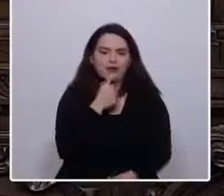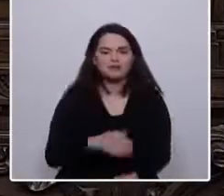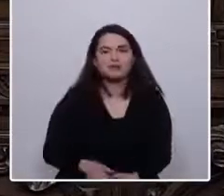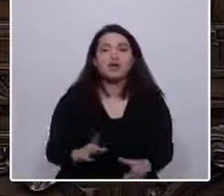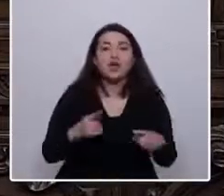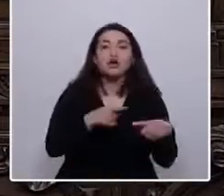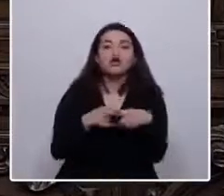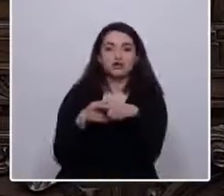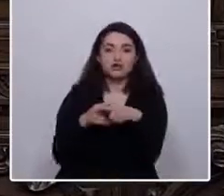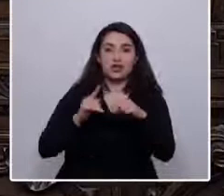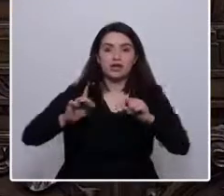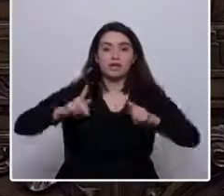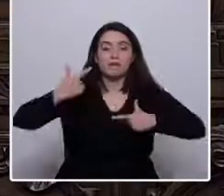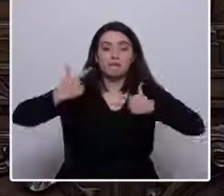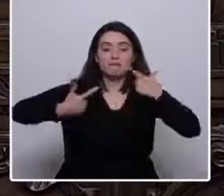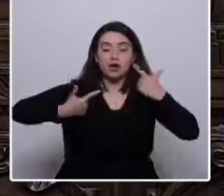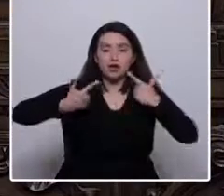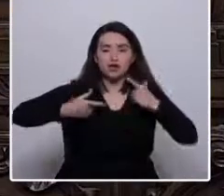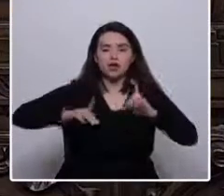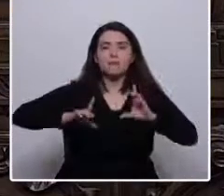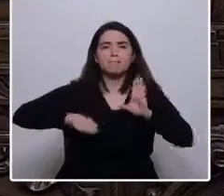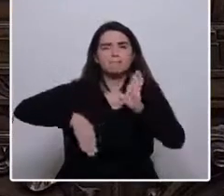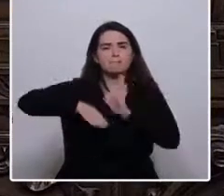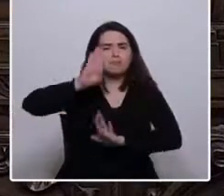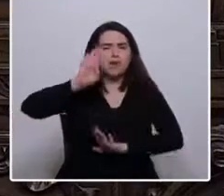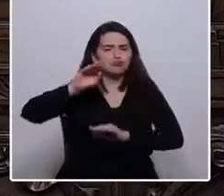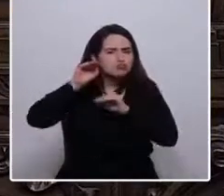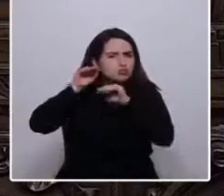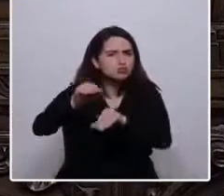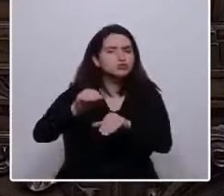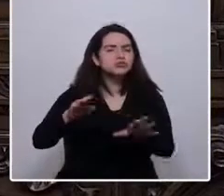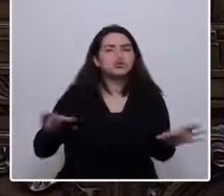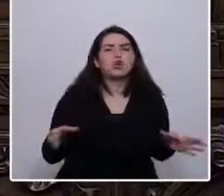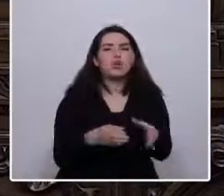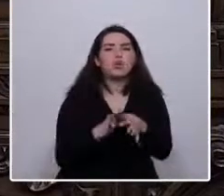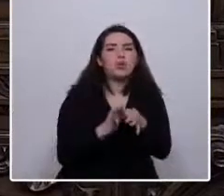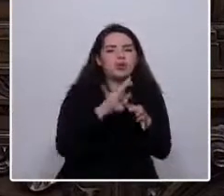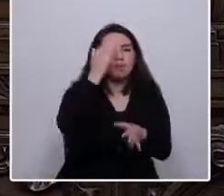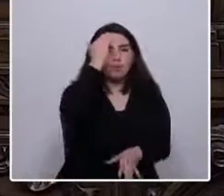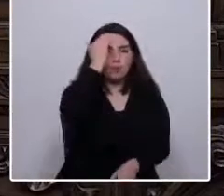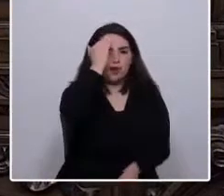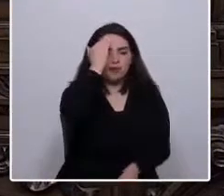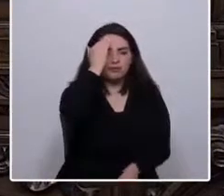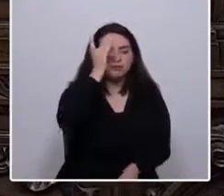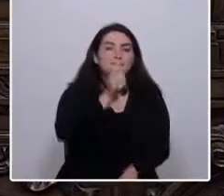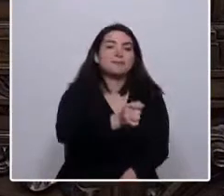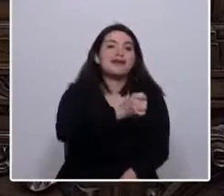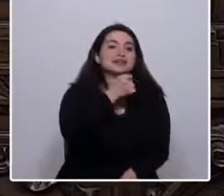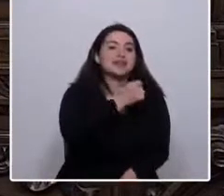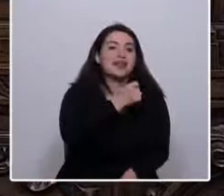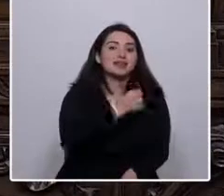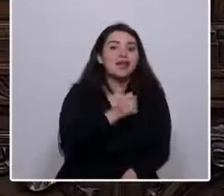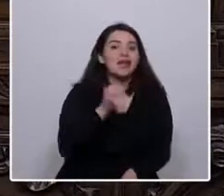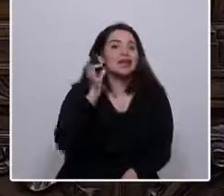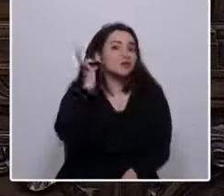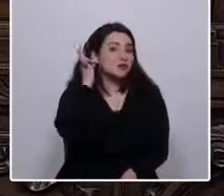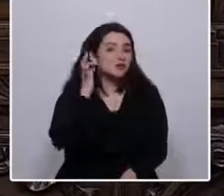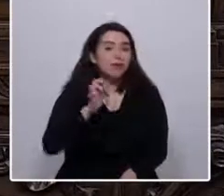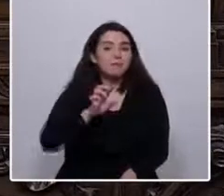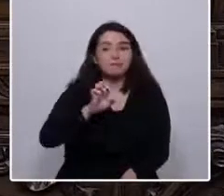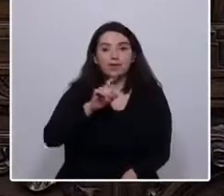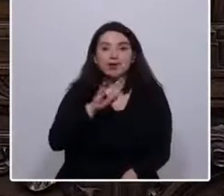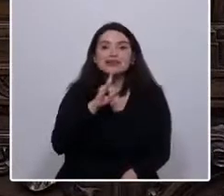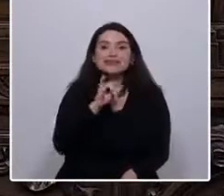de los políticos más radicales de la unidad popular, señaló a la periodista Patricia Pollitzer, años más tarde, que no estaba de acuerdo con los